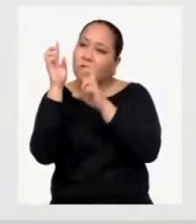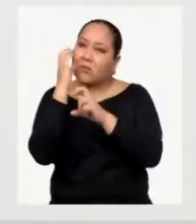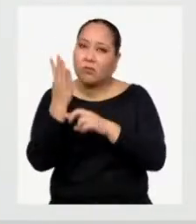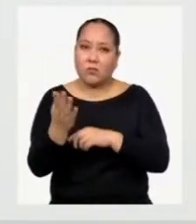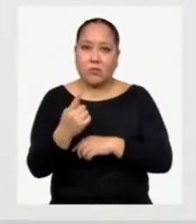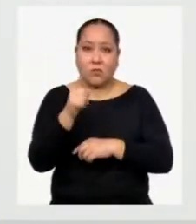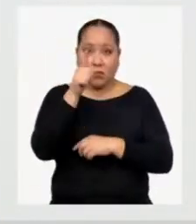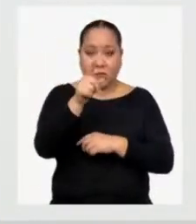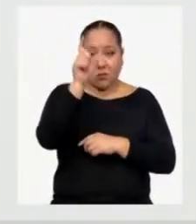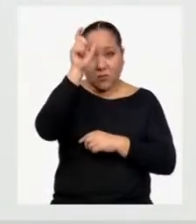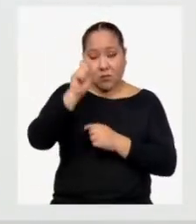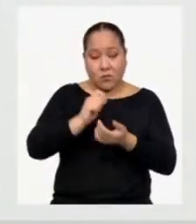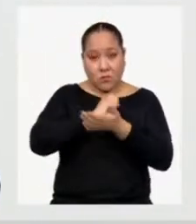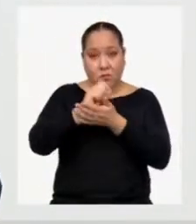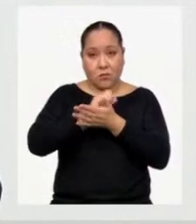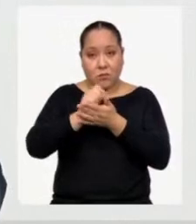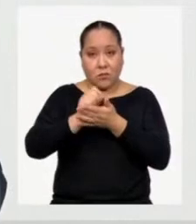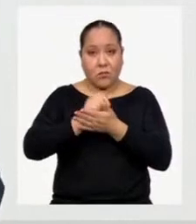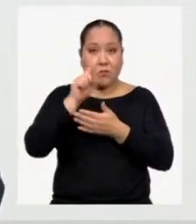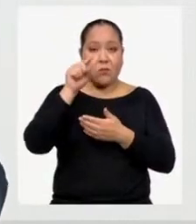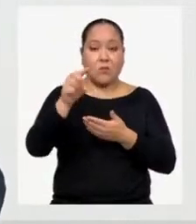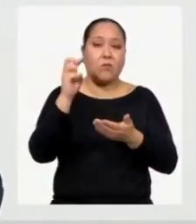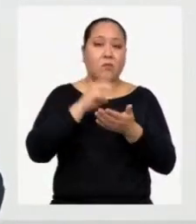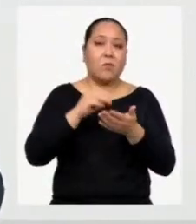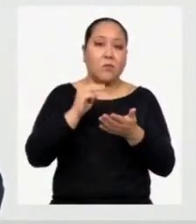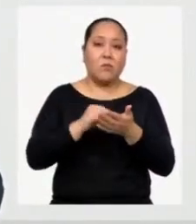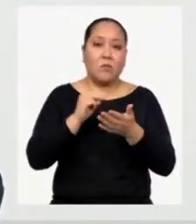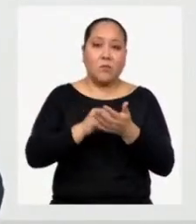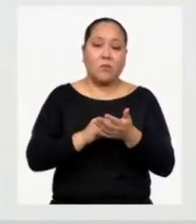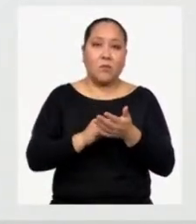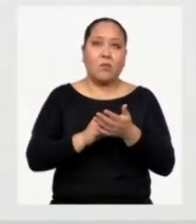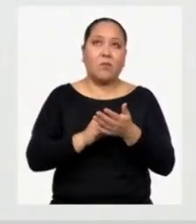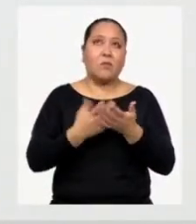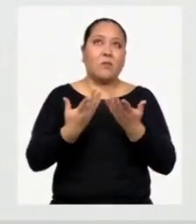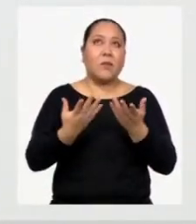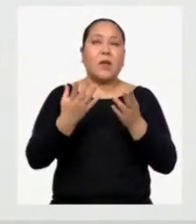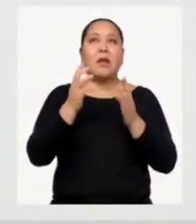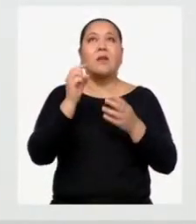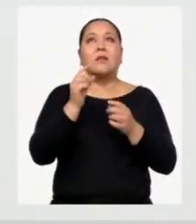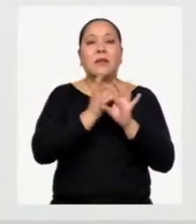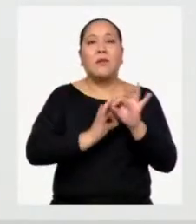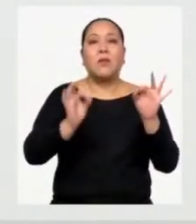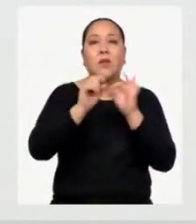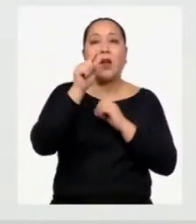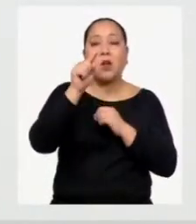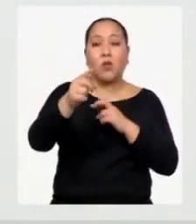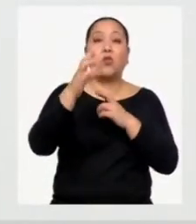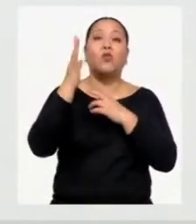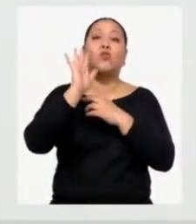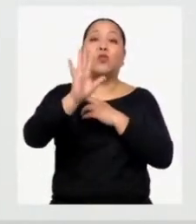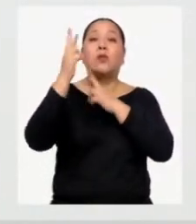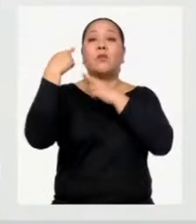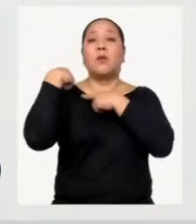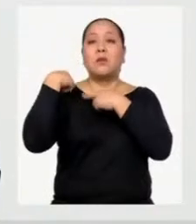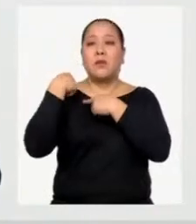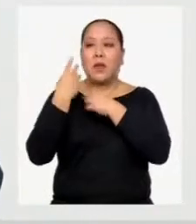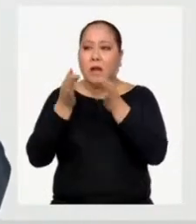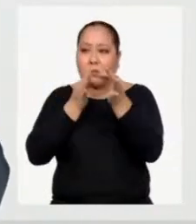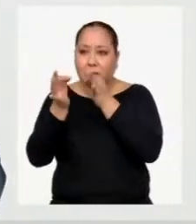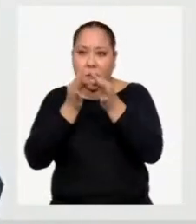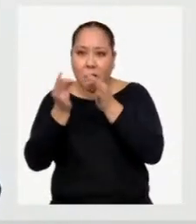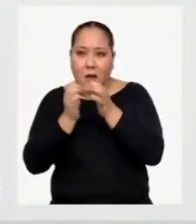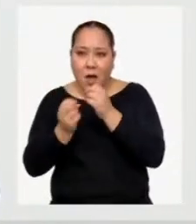autoras o autores, somos los más indicados para hacerlo Podemos presentar ejemplos más claros o